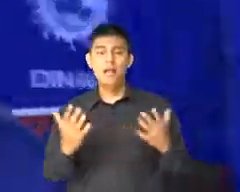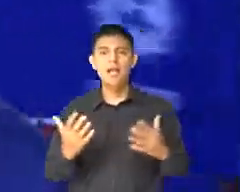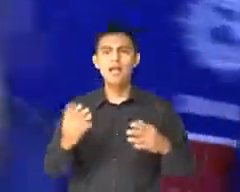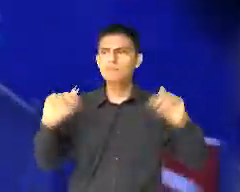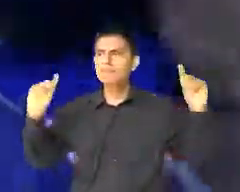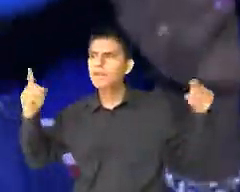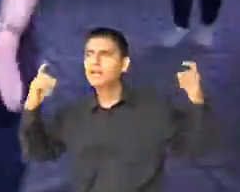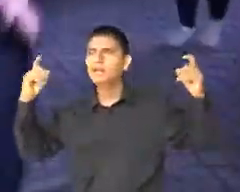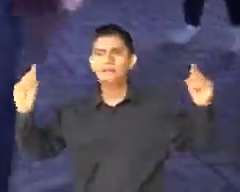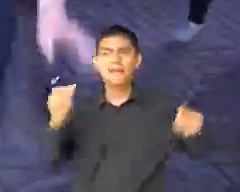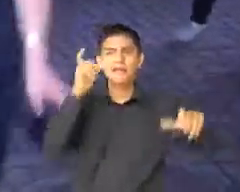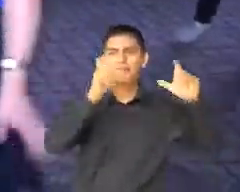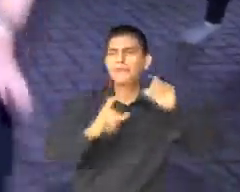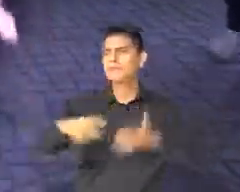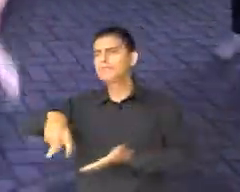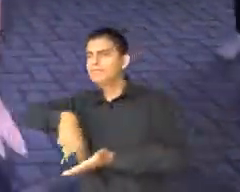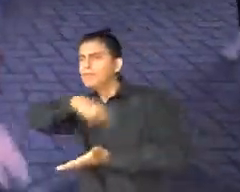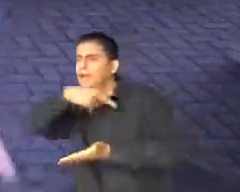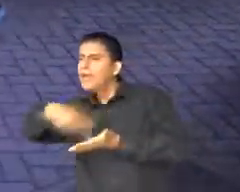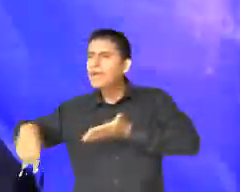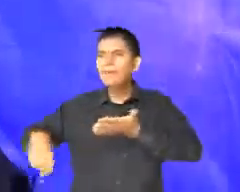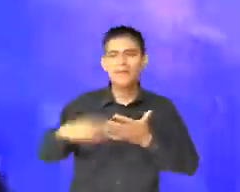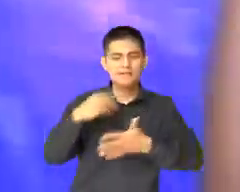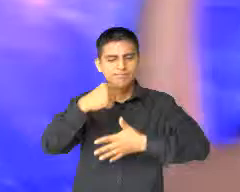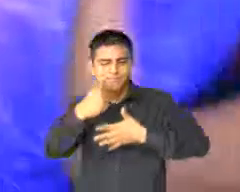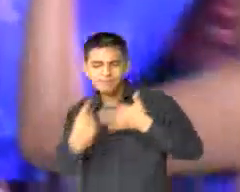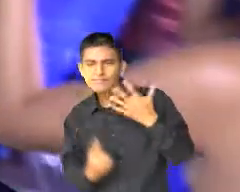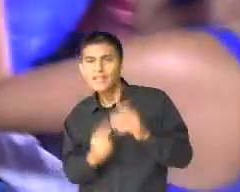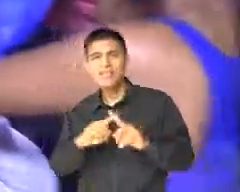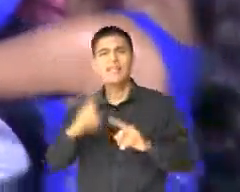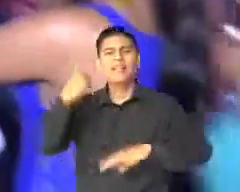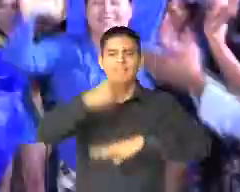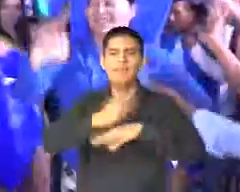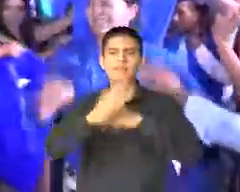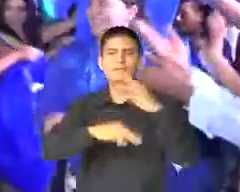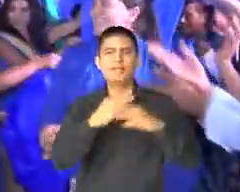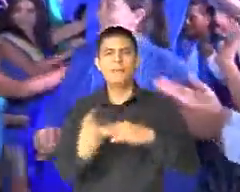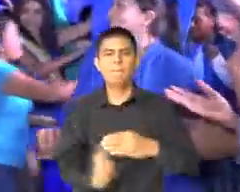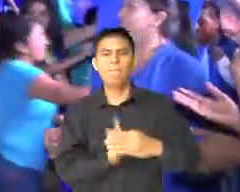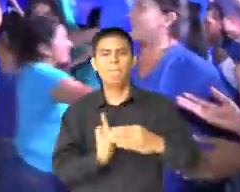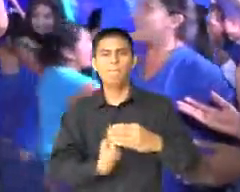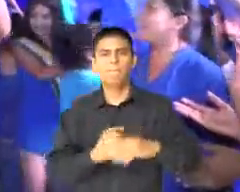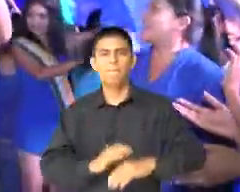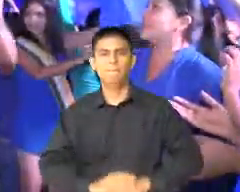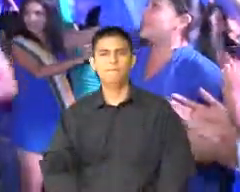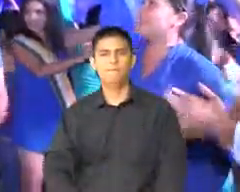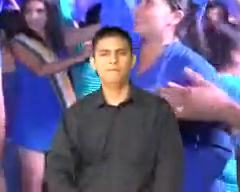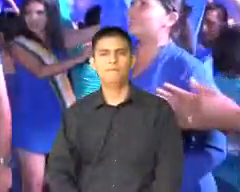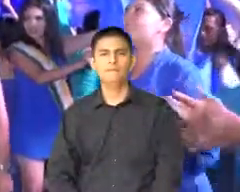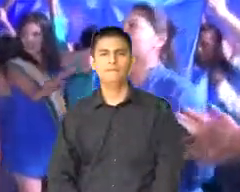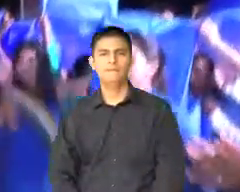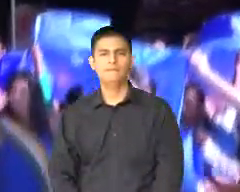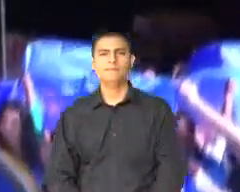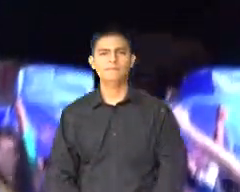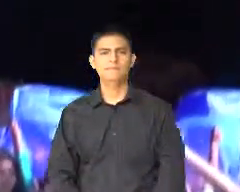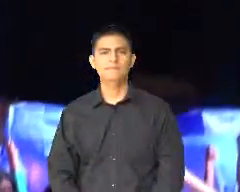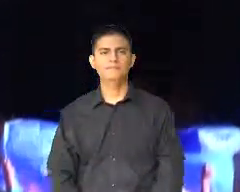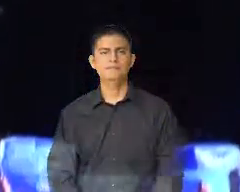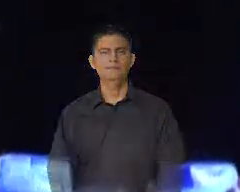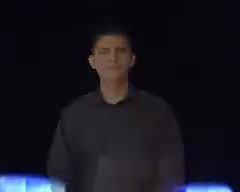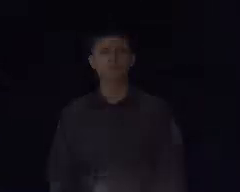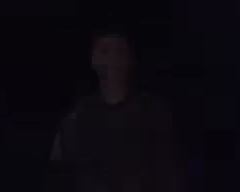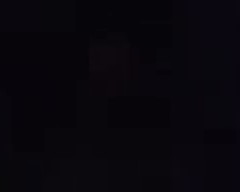alegría, ellos cautivaron al público con sus actuaciones al conmemorarse el Día Mundial del Autismo. y el Lotus. Más del 10% de